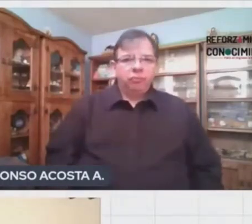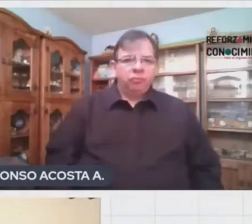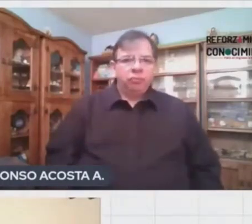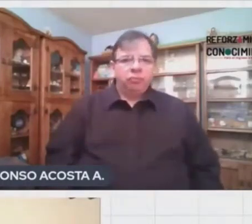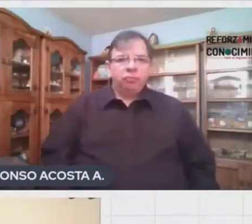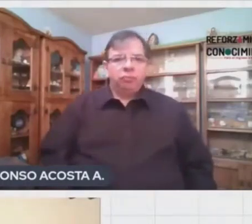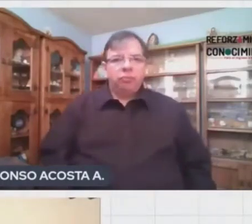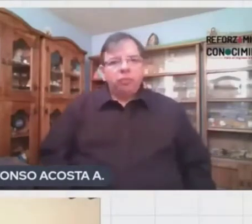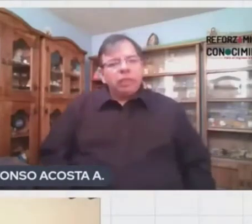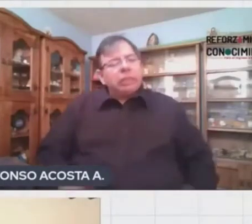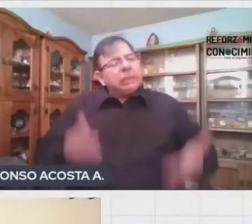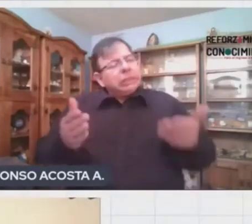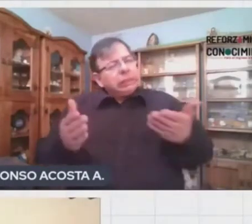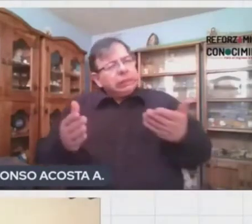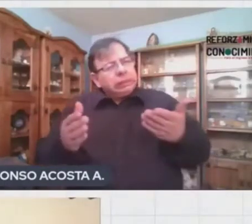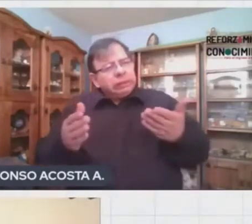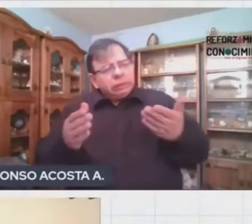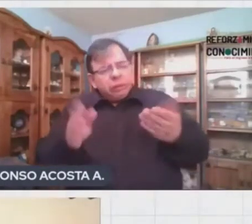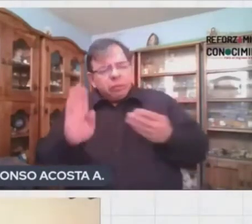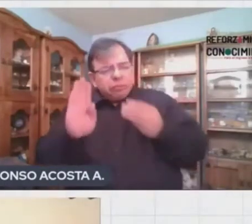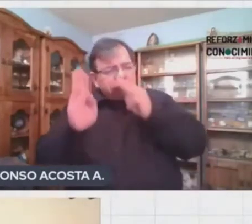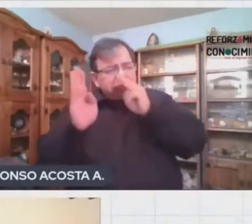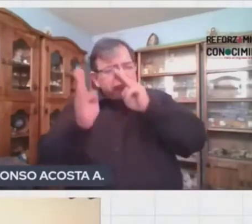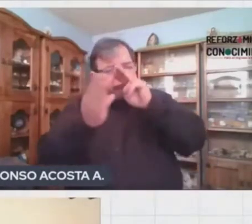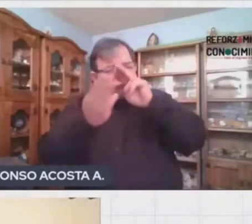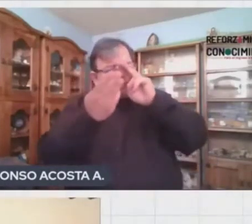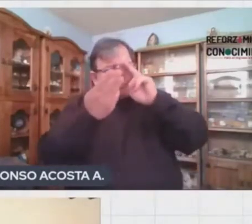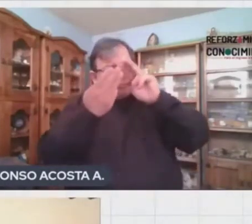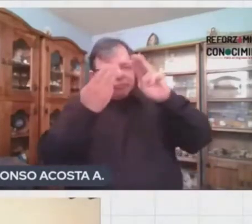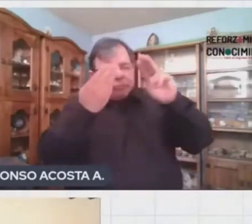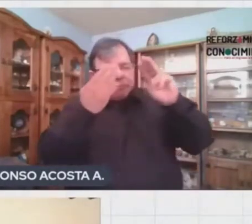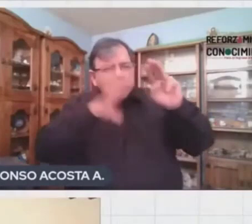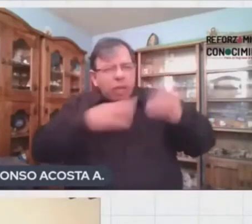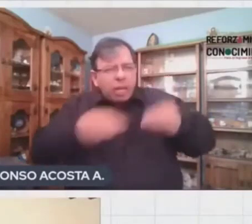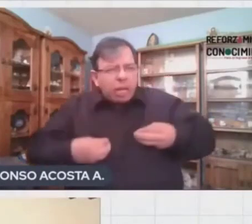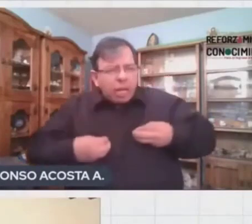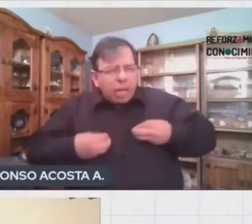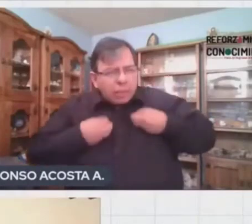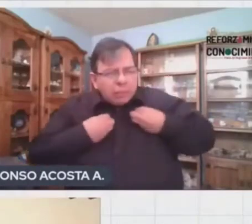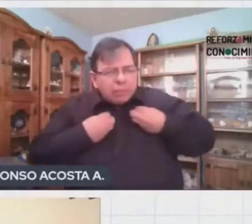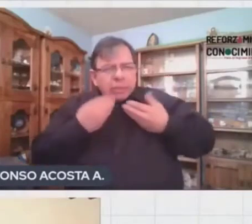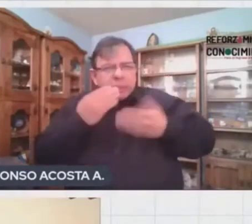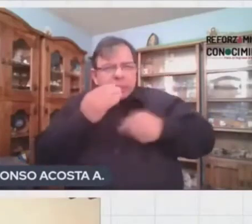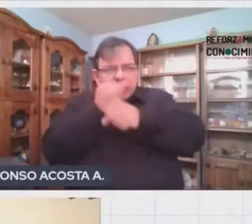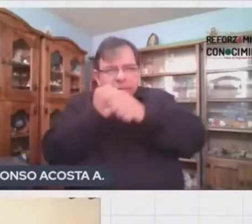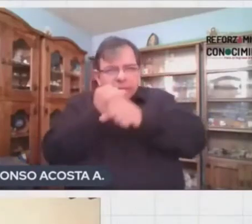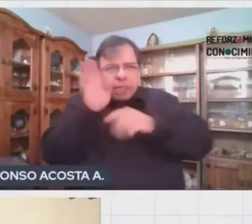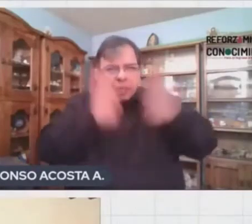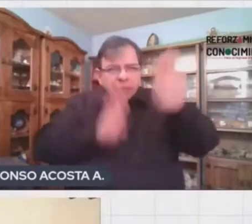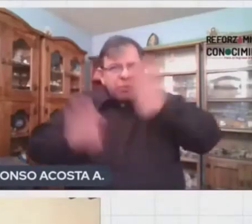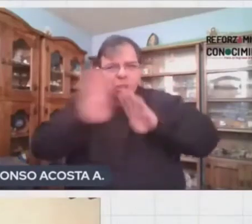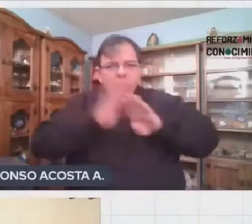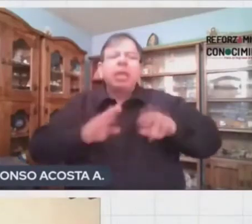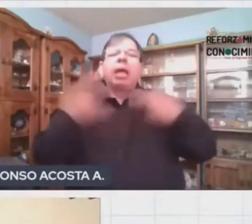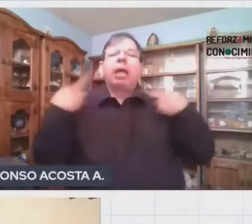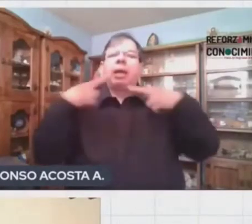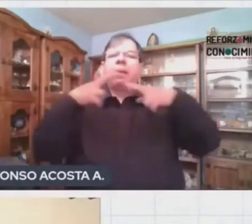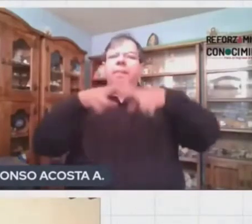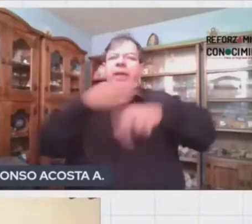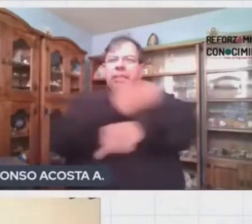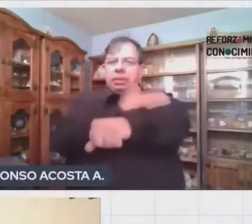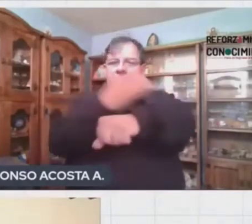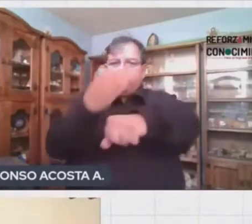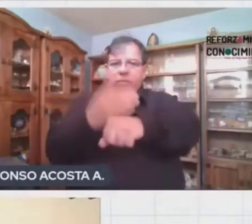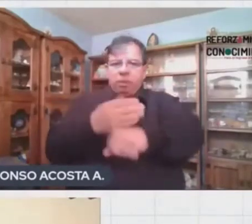Para adentrarnos en el mundo maravilloso de la vida y estudiar con nosotros la biología, nos acompañan la maestra Nora y Fernanda.